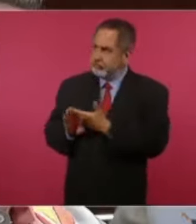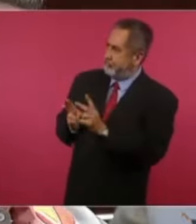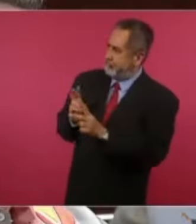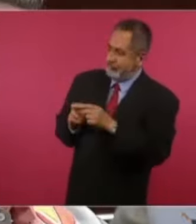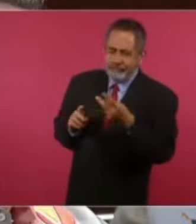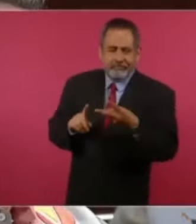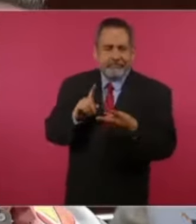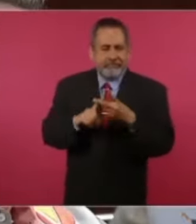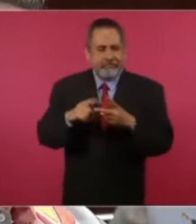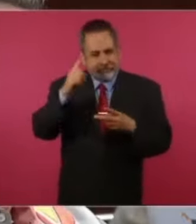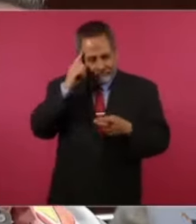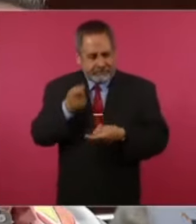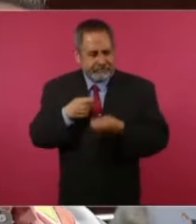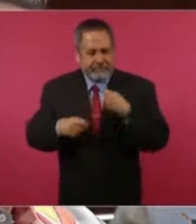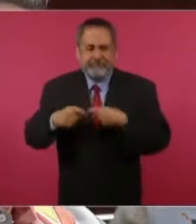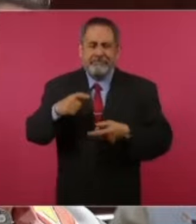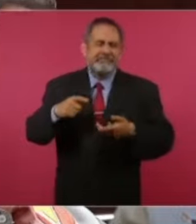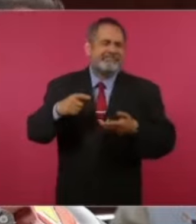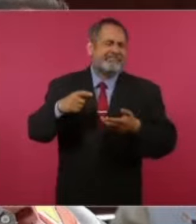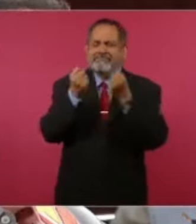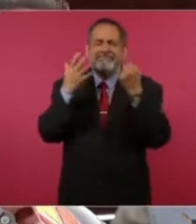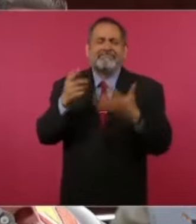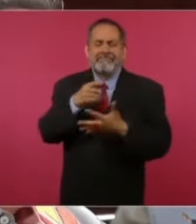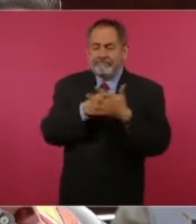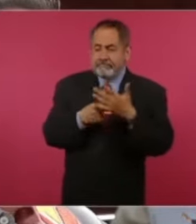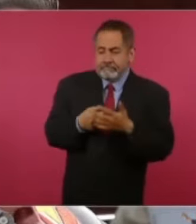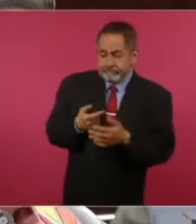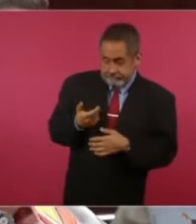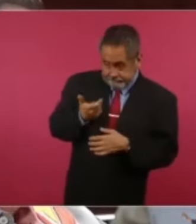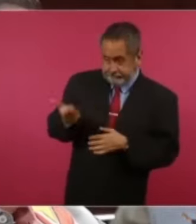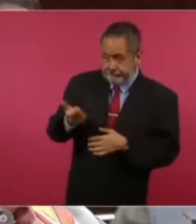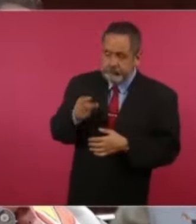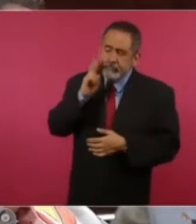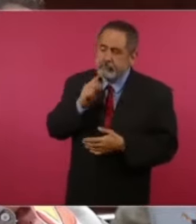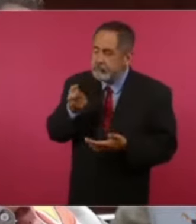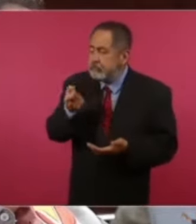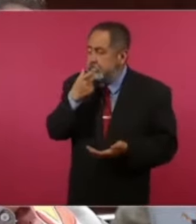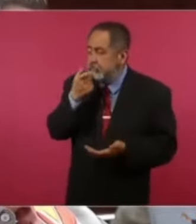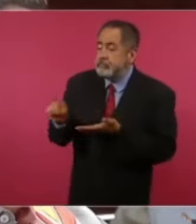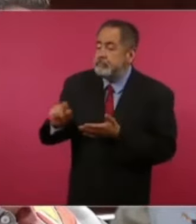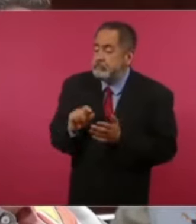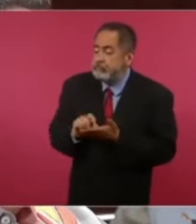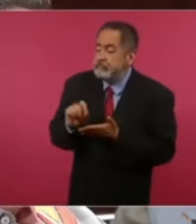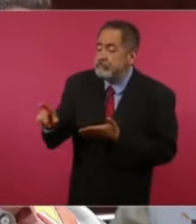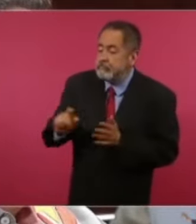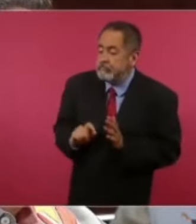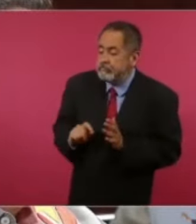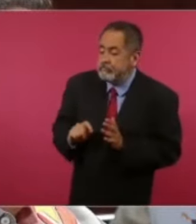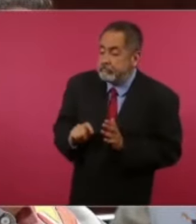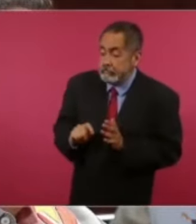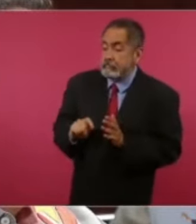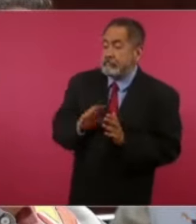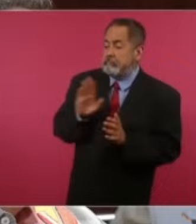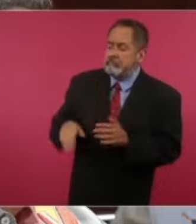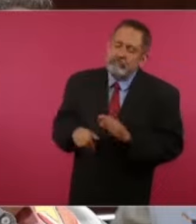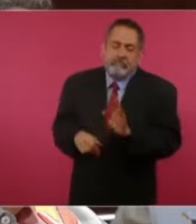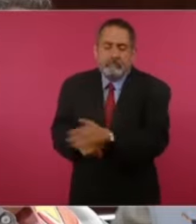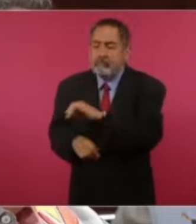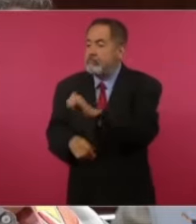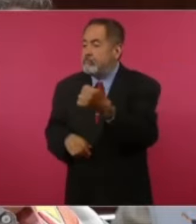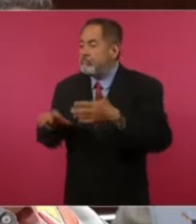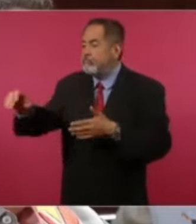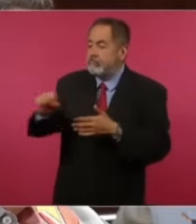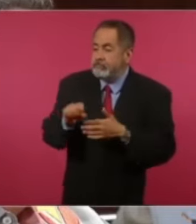relajarse, por distraerse, para quitarse el estrés. Pero hay muchísimas personas que se han ido del país, en el caso de Ecuador y también de México